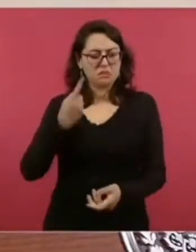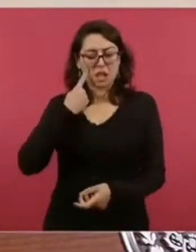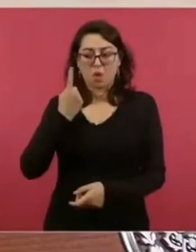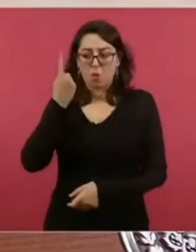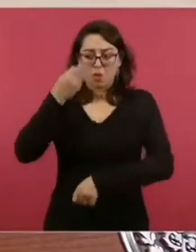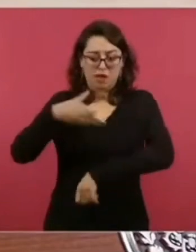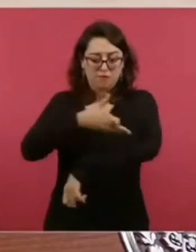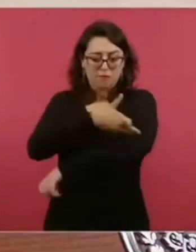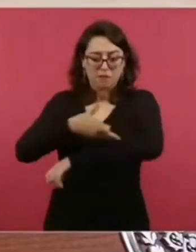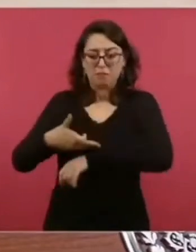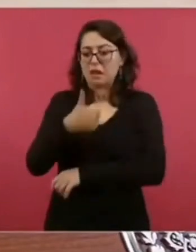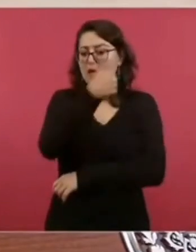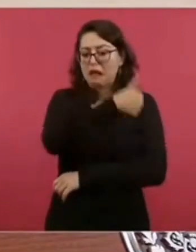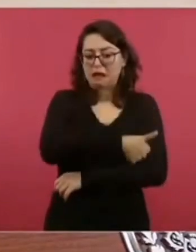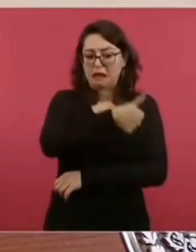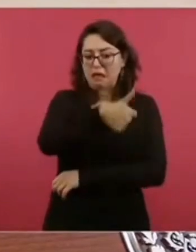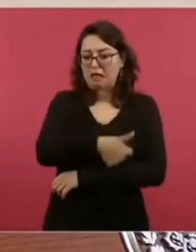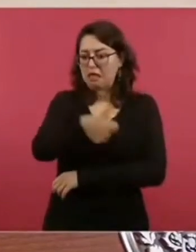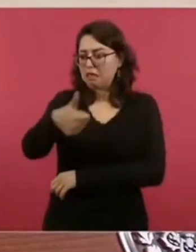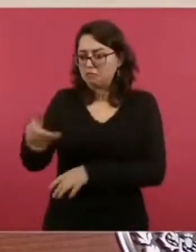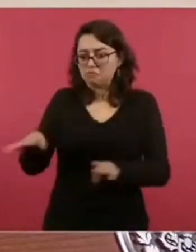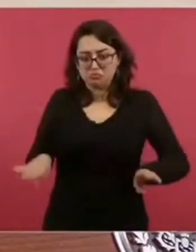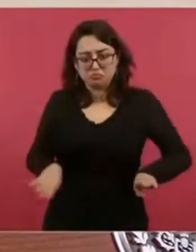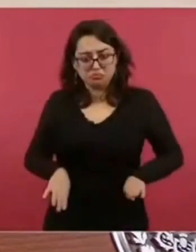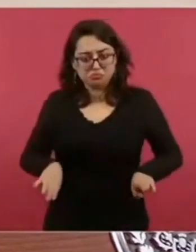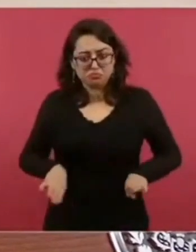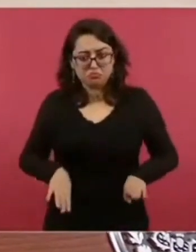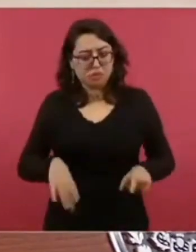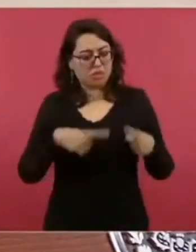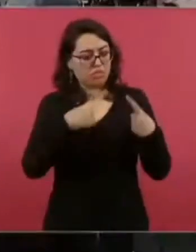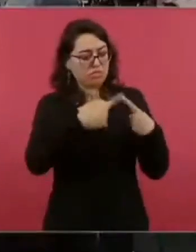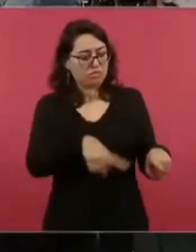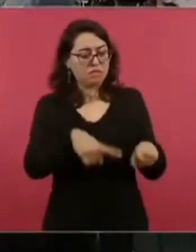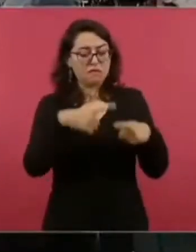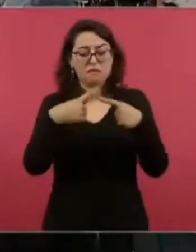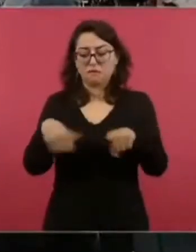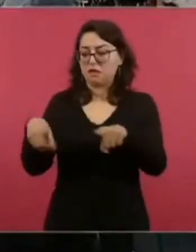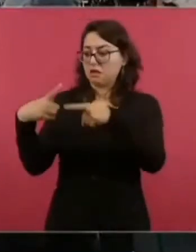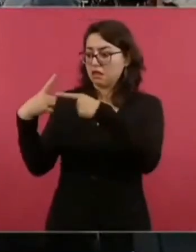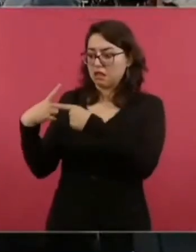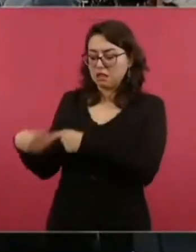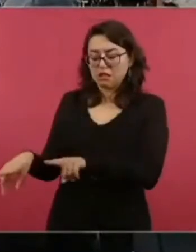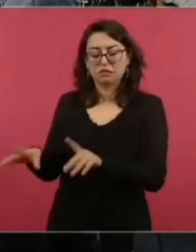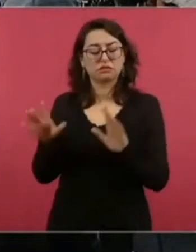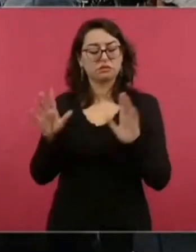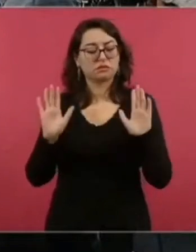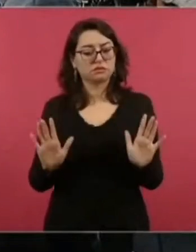Somos distintos. Los hermanos, ¿no?